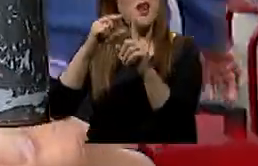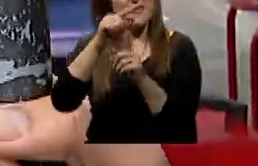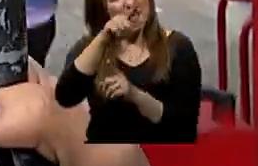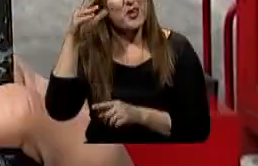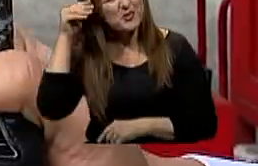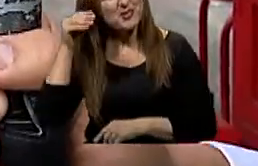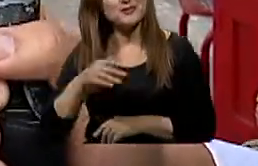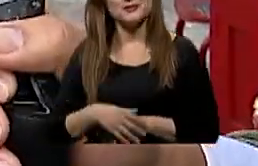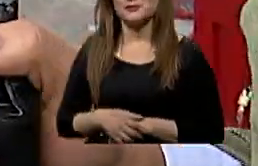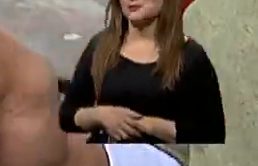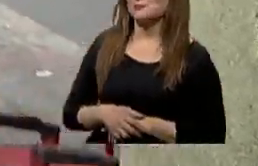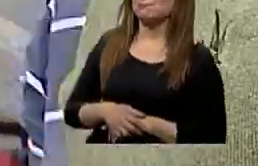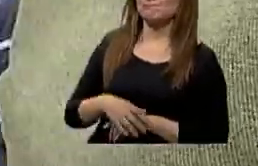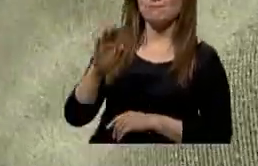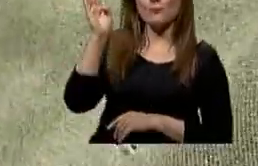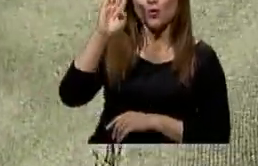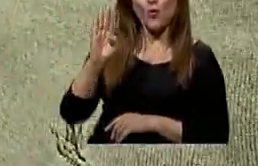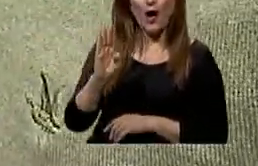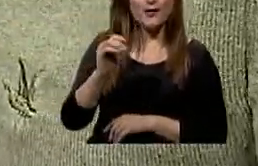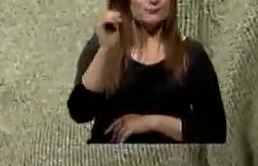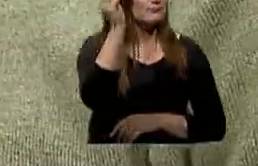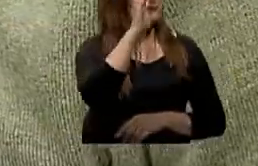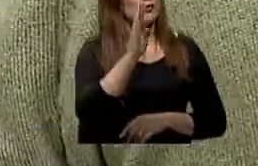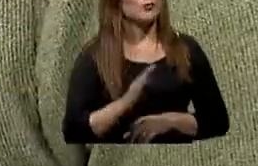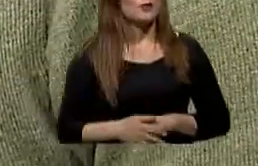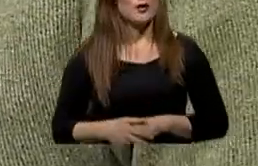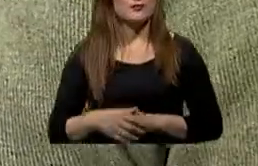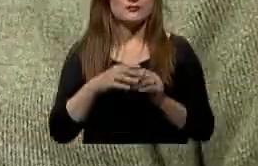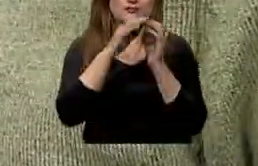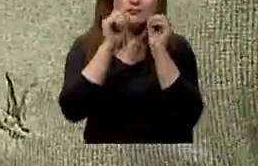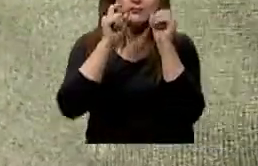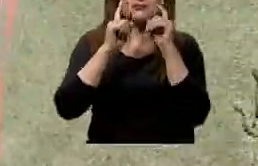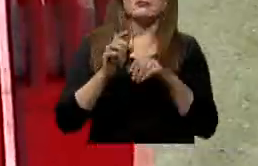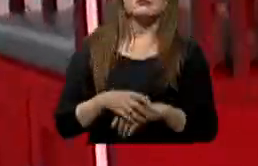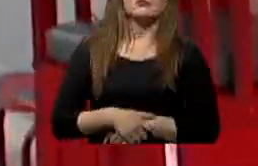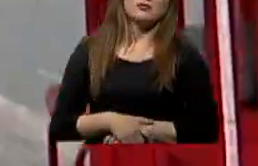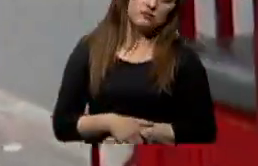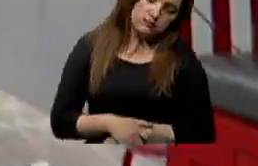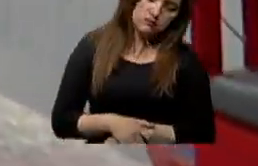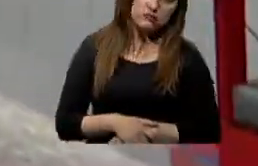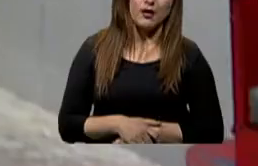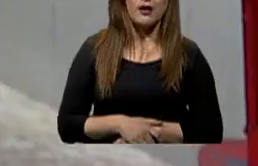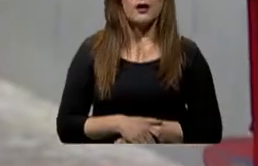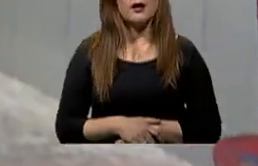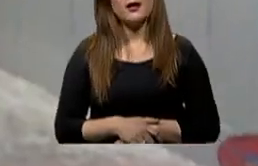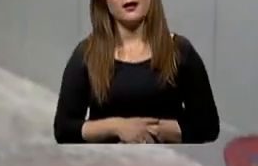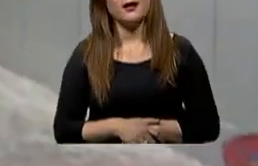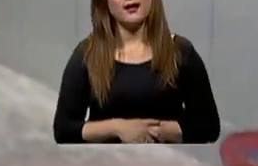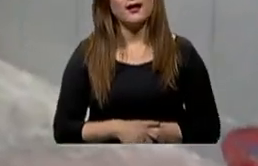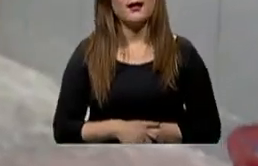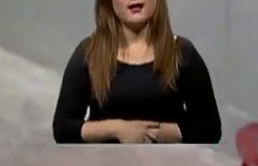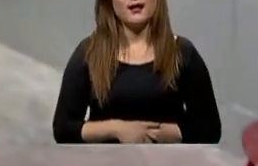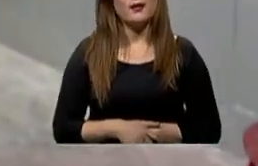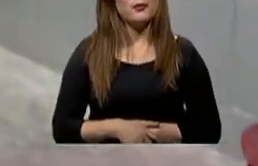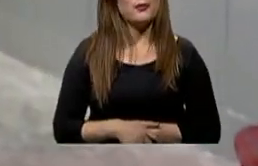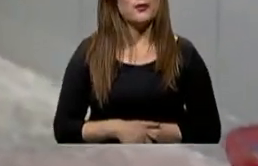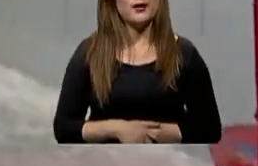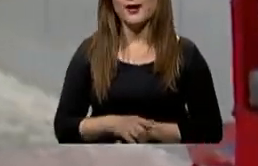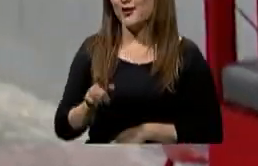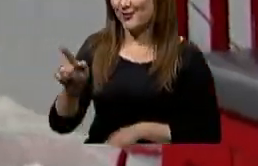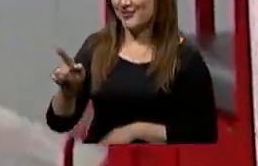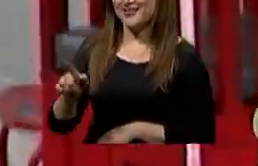Le explico, es cuando usted está despierta y de un momento a otro se queda dormido, un trastorno del sueño. Ah, es eso. ¿Sí le ha pasado?